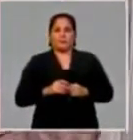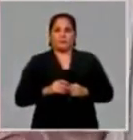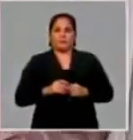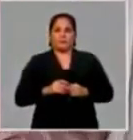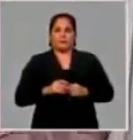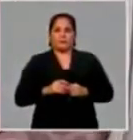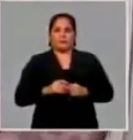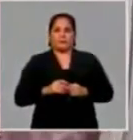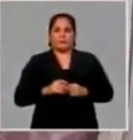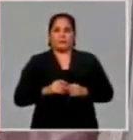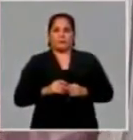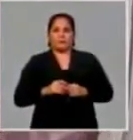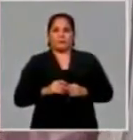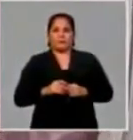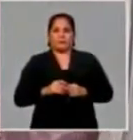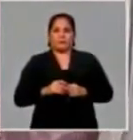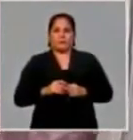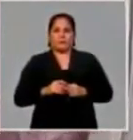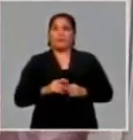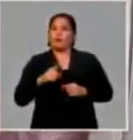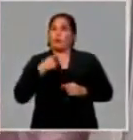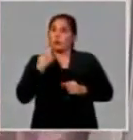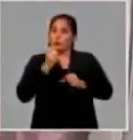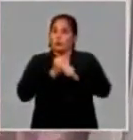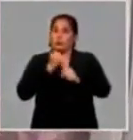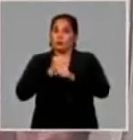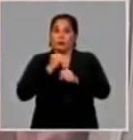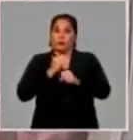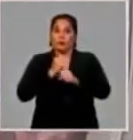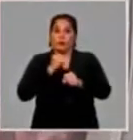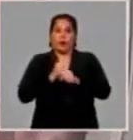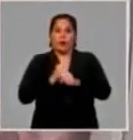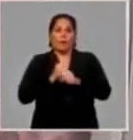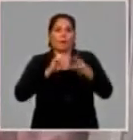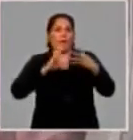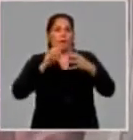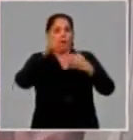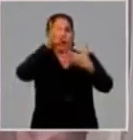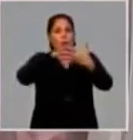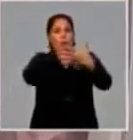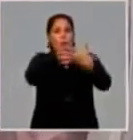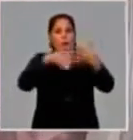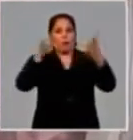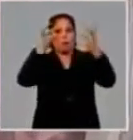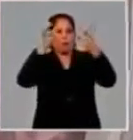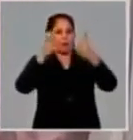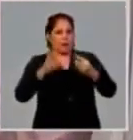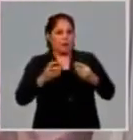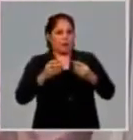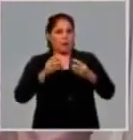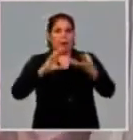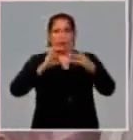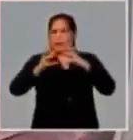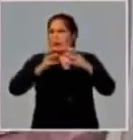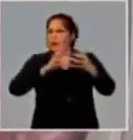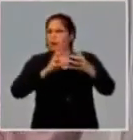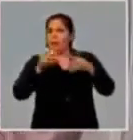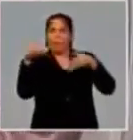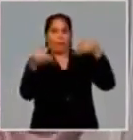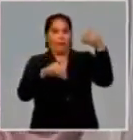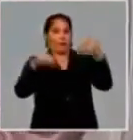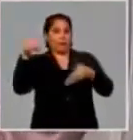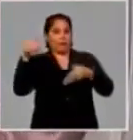se importa. Hay un trabajo donde a través de modelos matemáticos, matrices de tendencia, con la